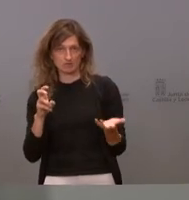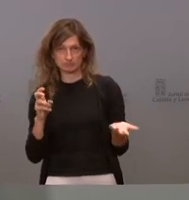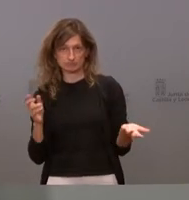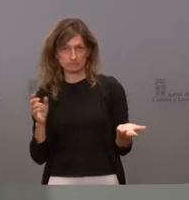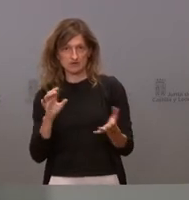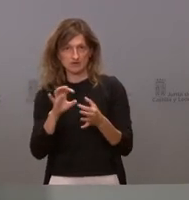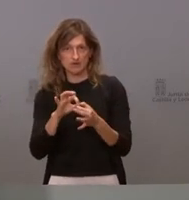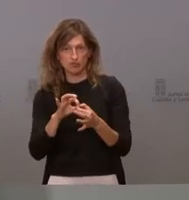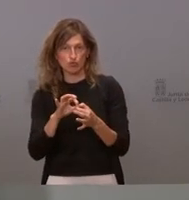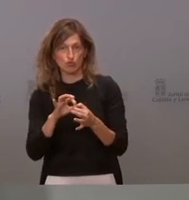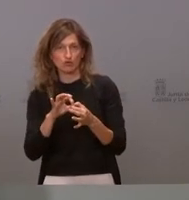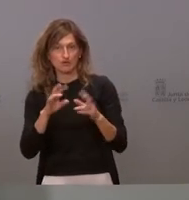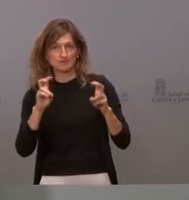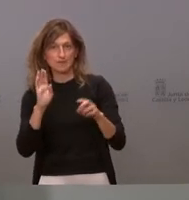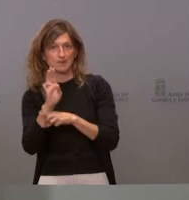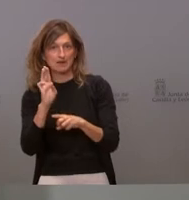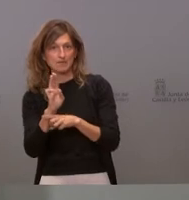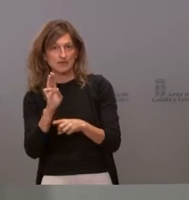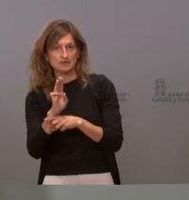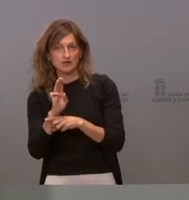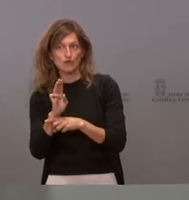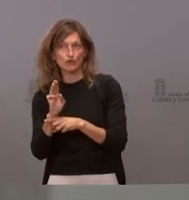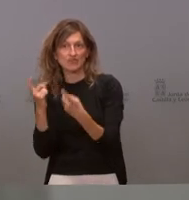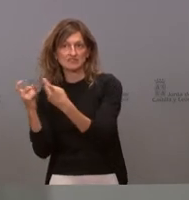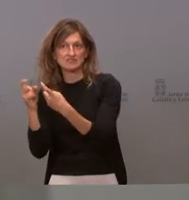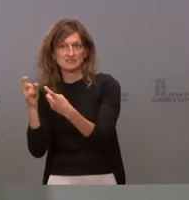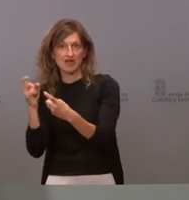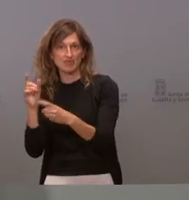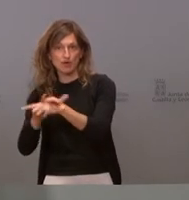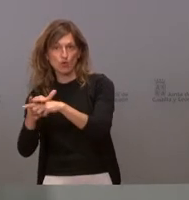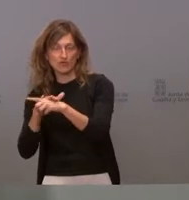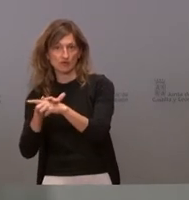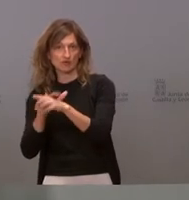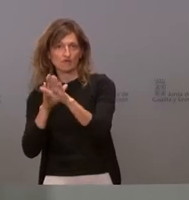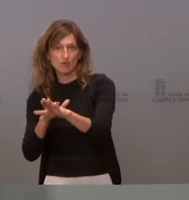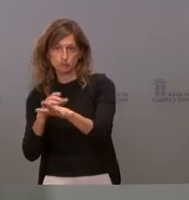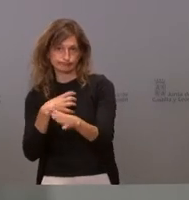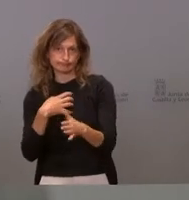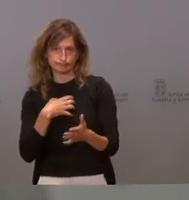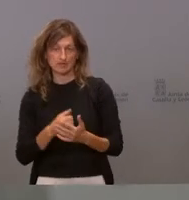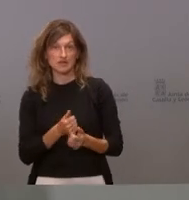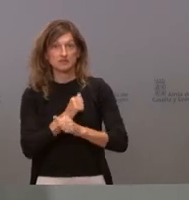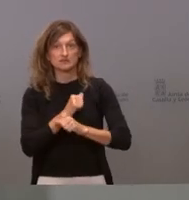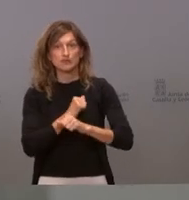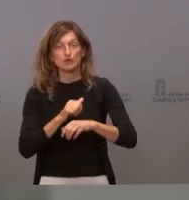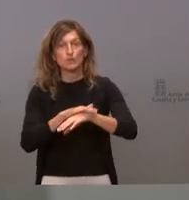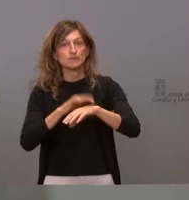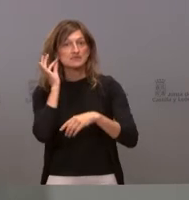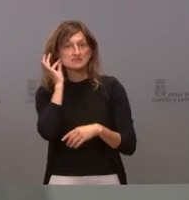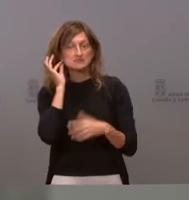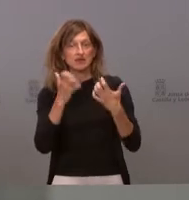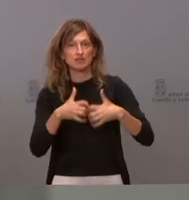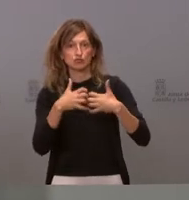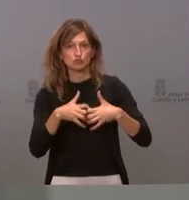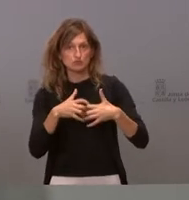con las urgencias parlamentarias del Gobierno. Por tanto, esperamos que la Ministra de